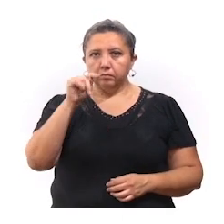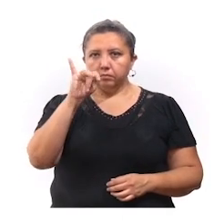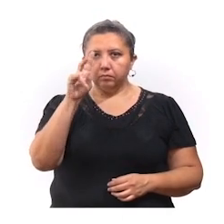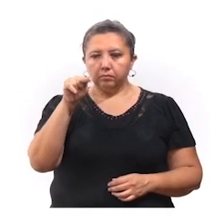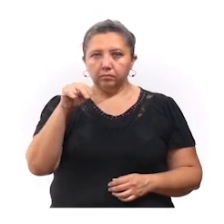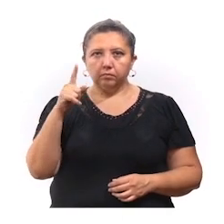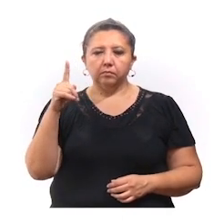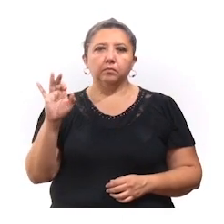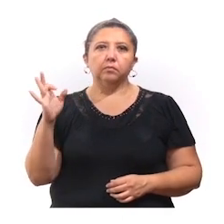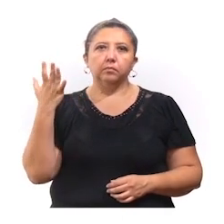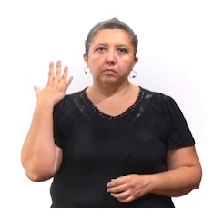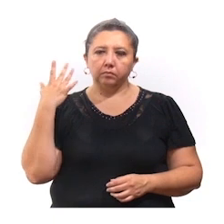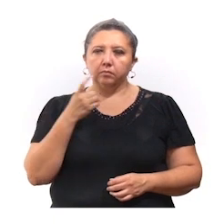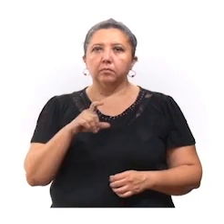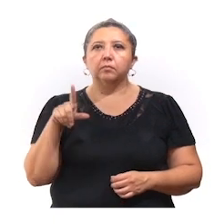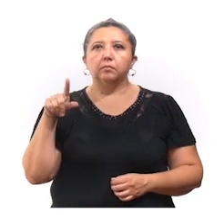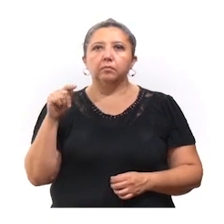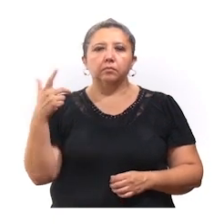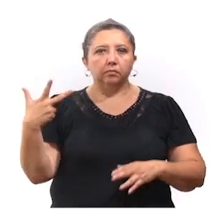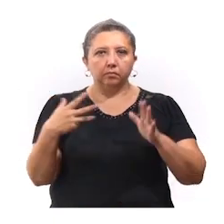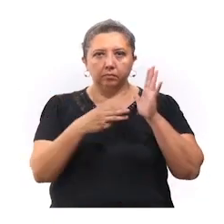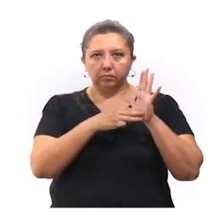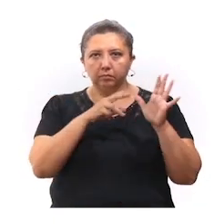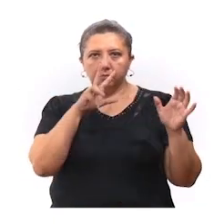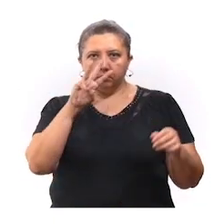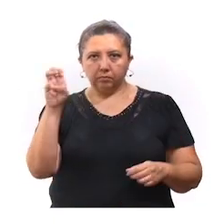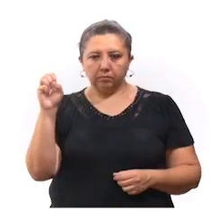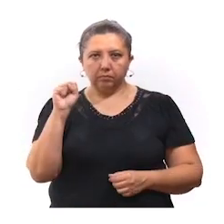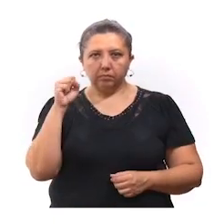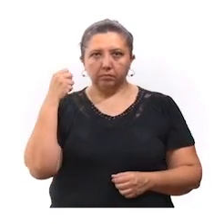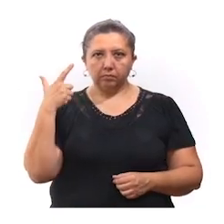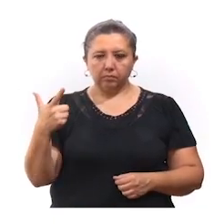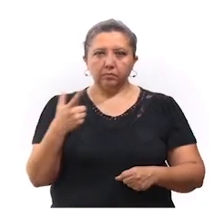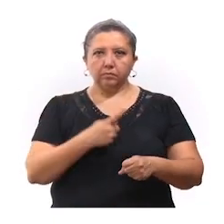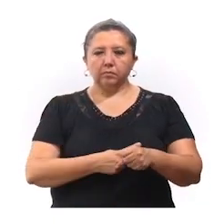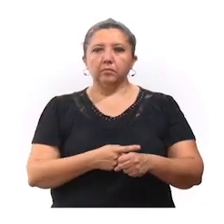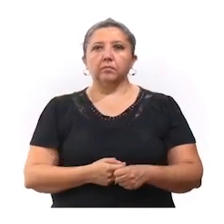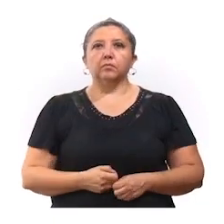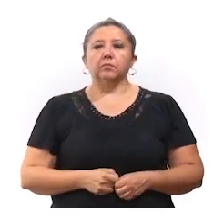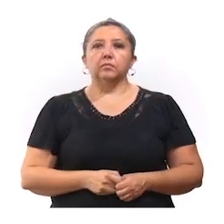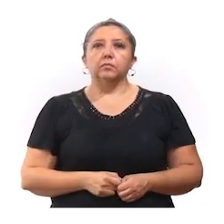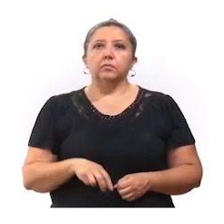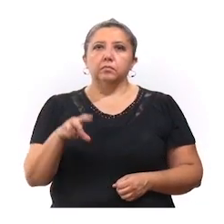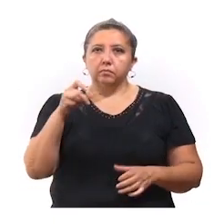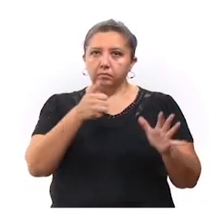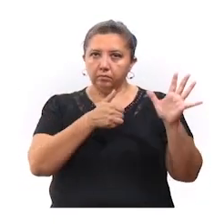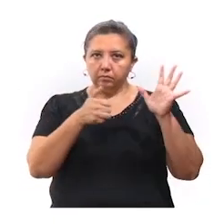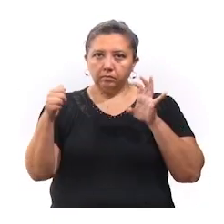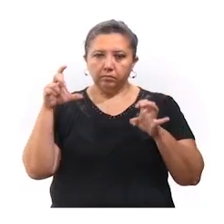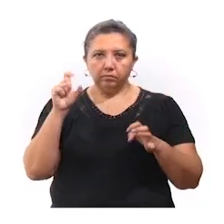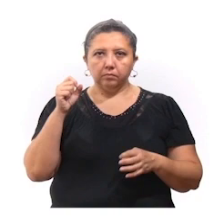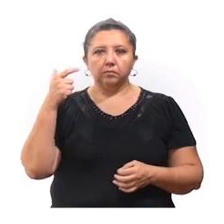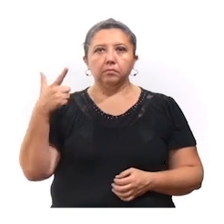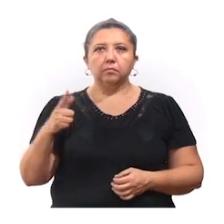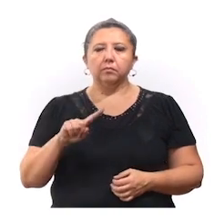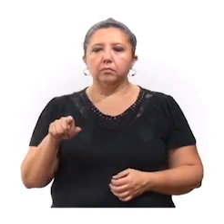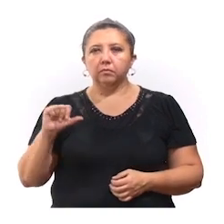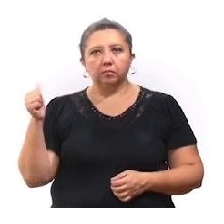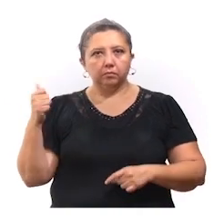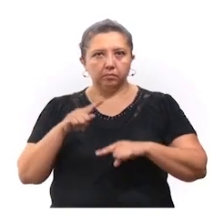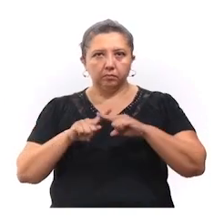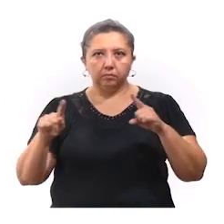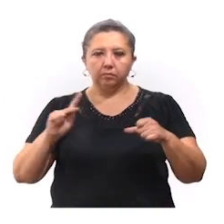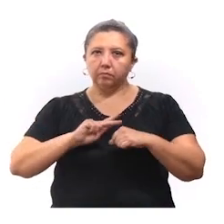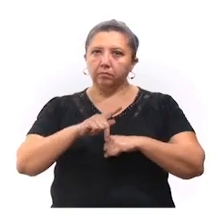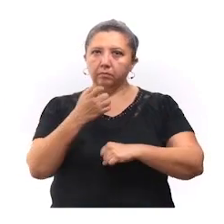Tinum y 1 foráneo. De los 78,367 casos positivos, 627 son de otro